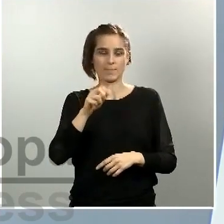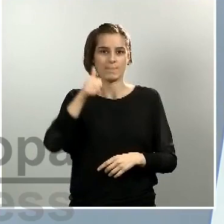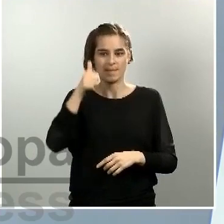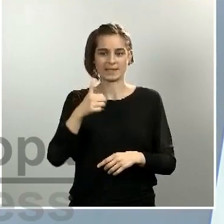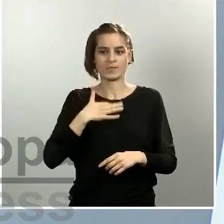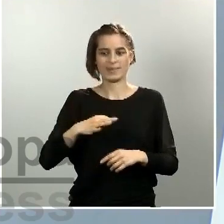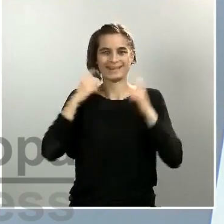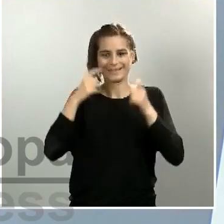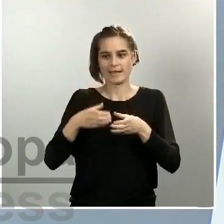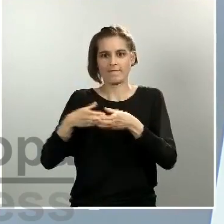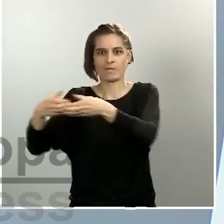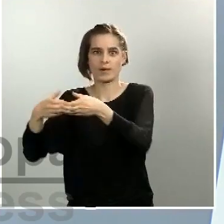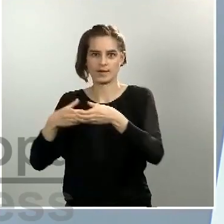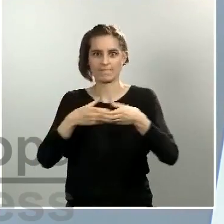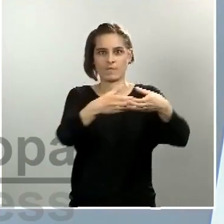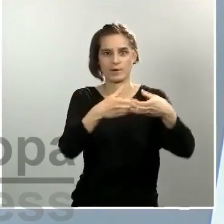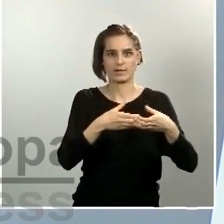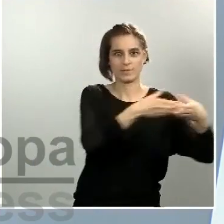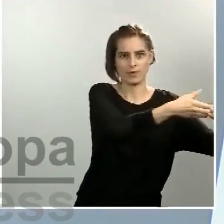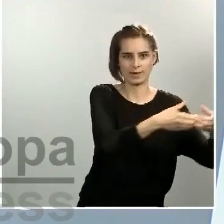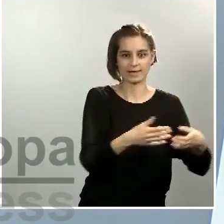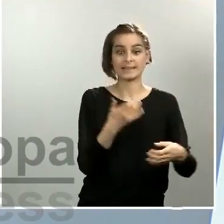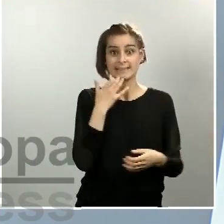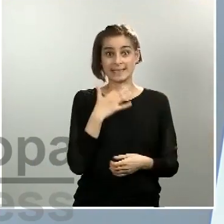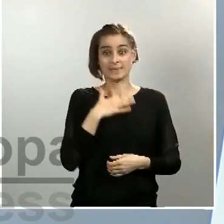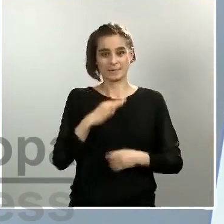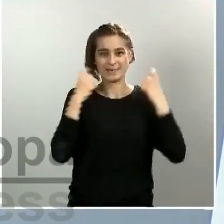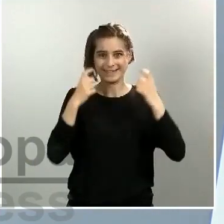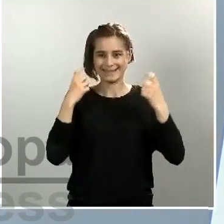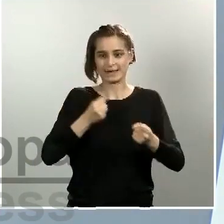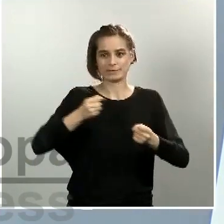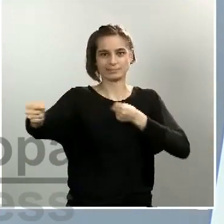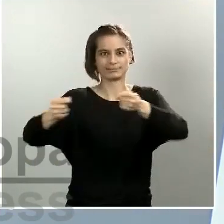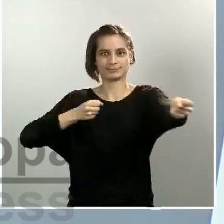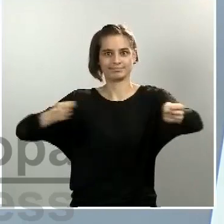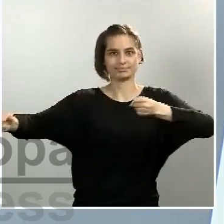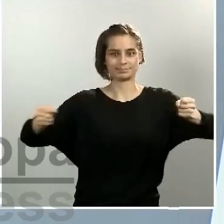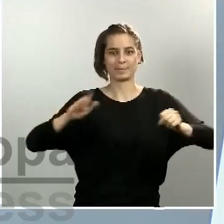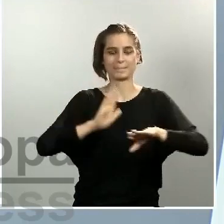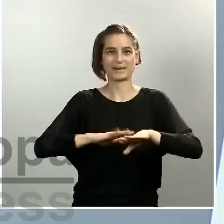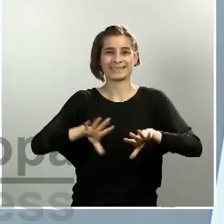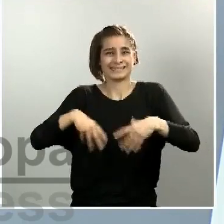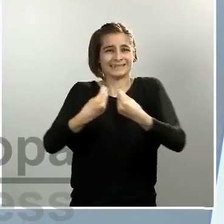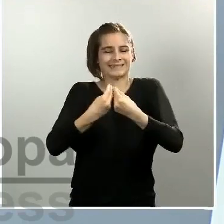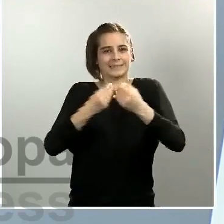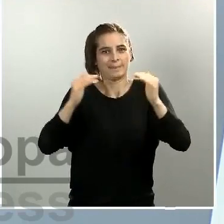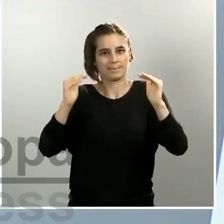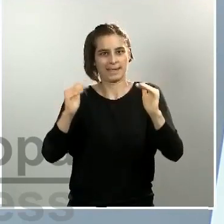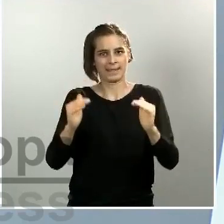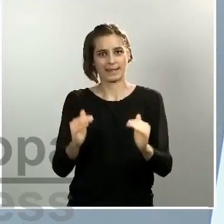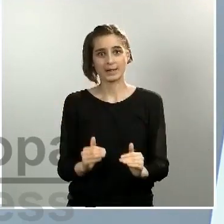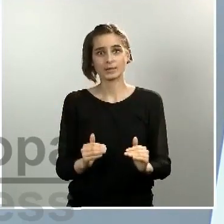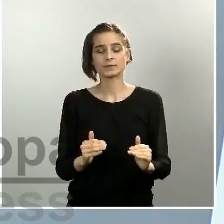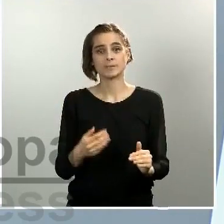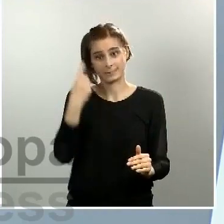intentaremos seguir sacando gente del CTI. Pero hay que ser conscientes de que un gran número de que están en el CTI